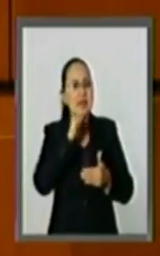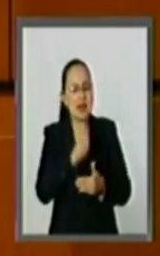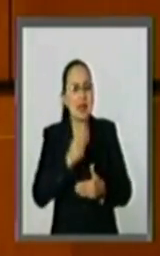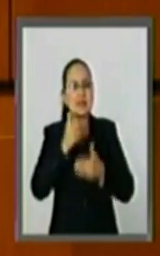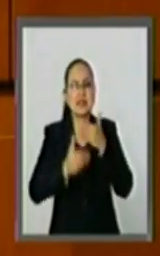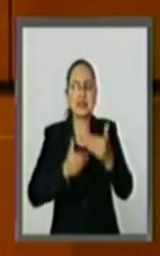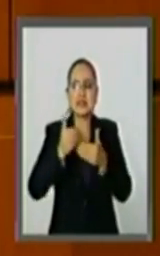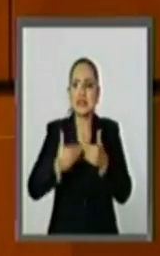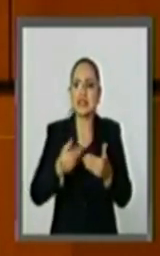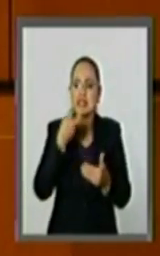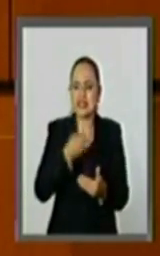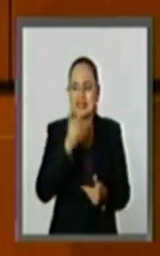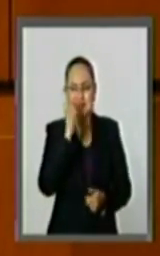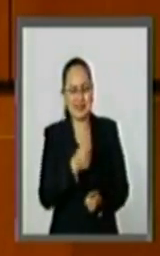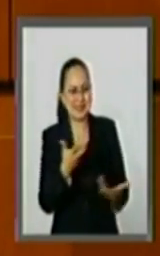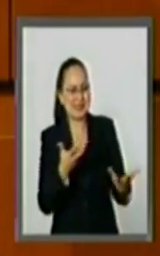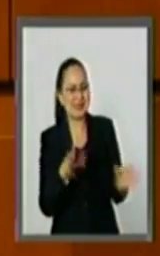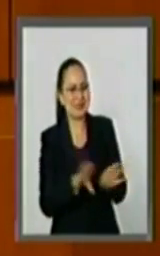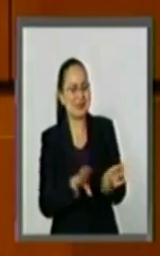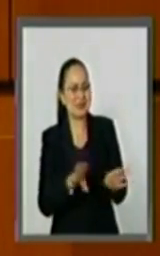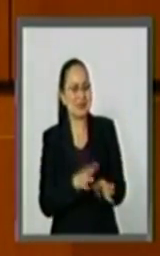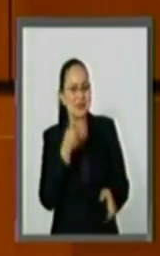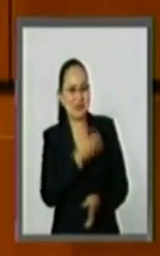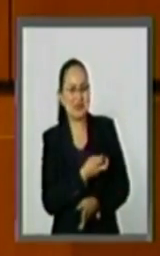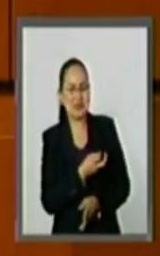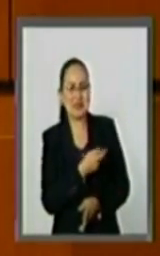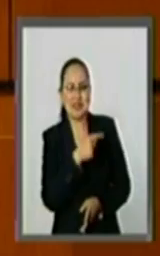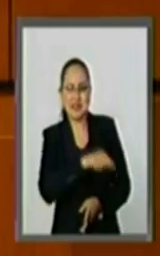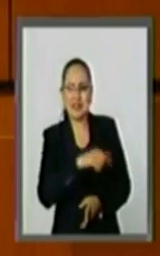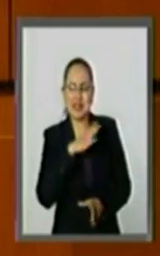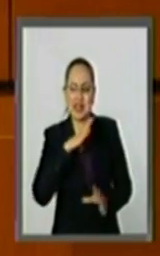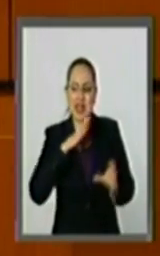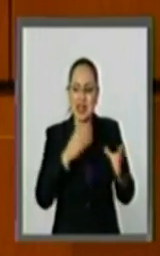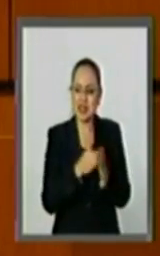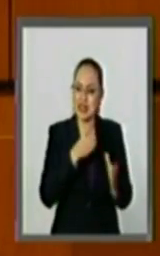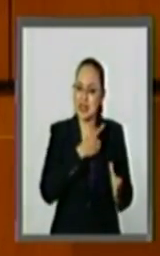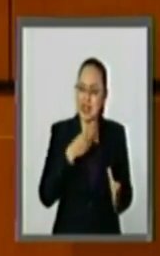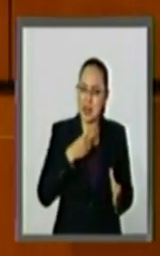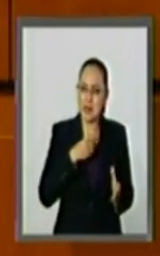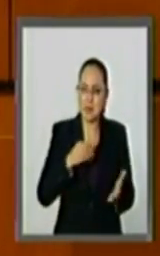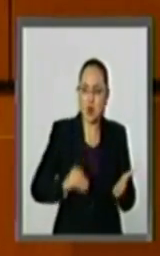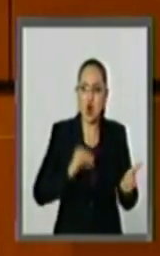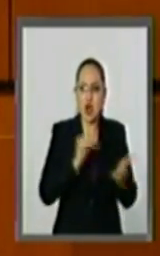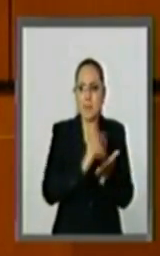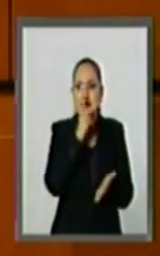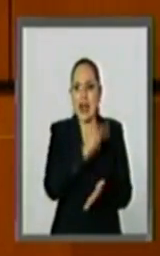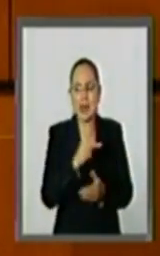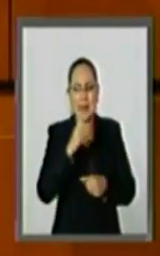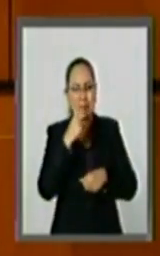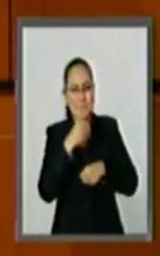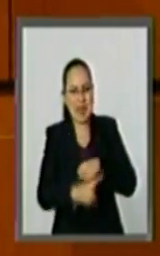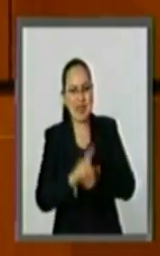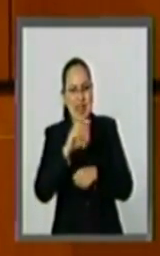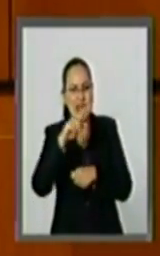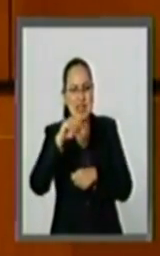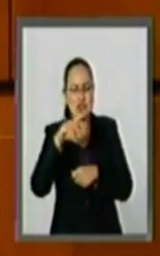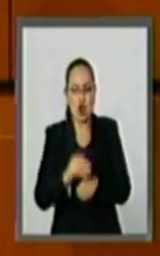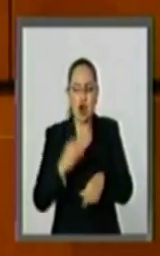que era una aberración hablar de lo que se debe de hablar de delitos, de infracciones.